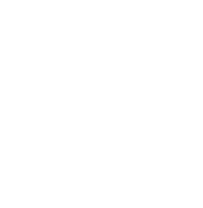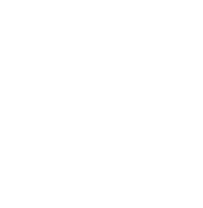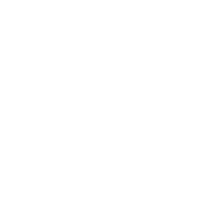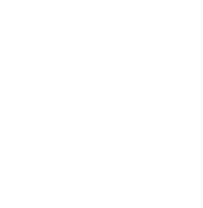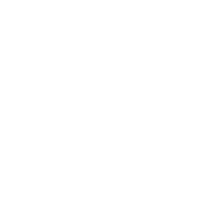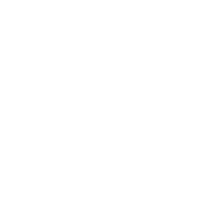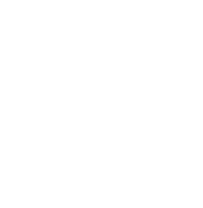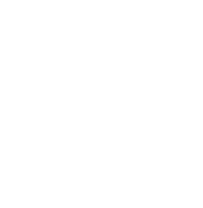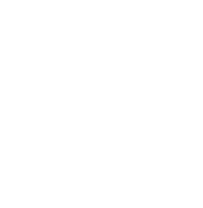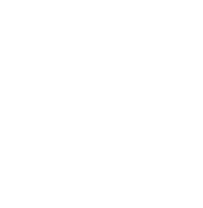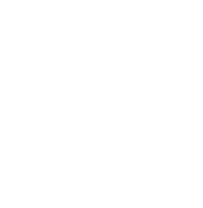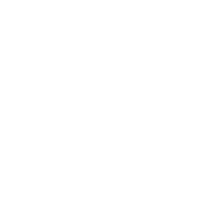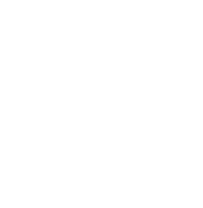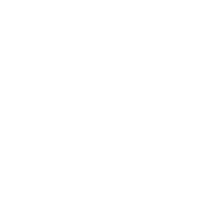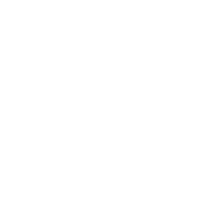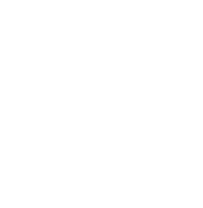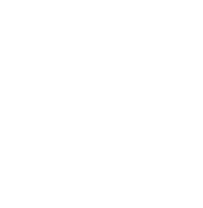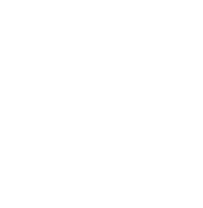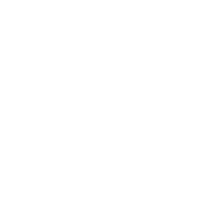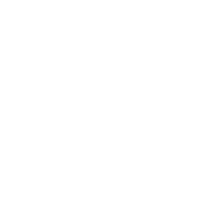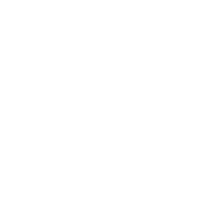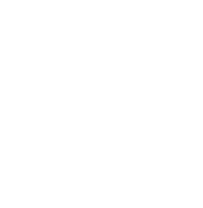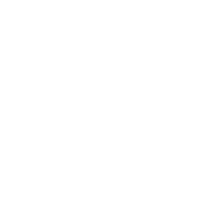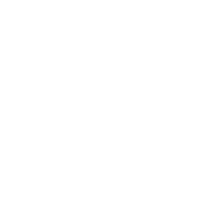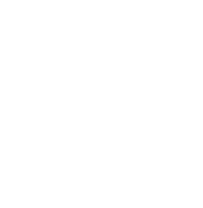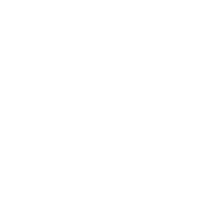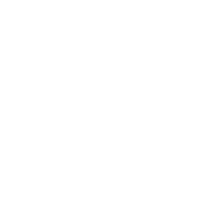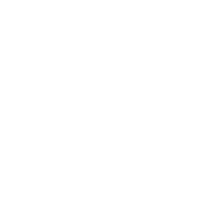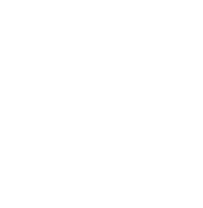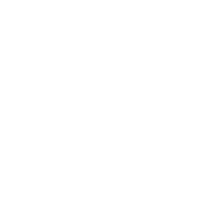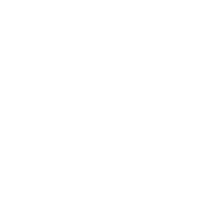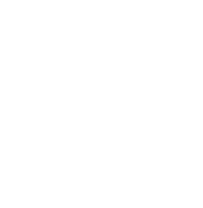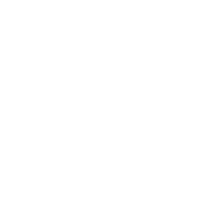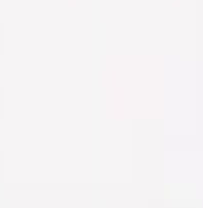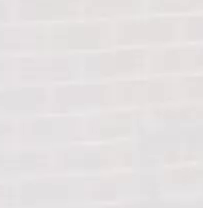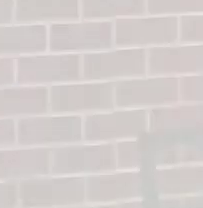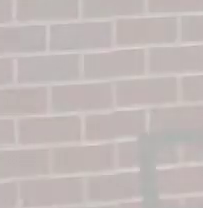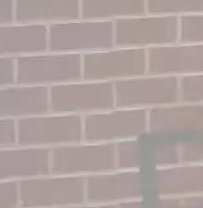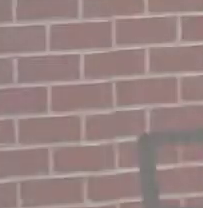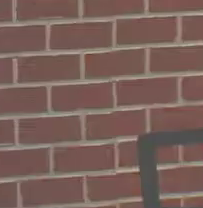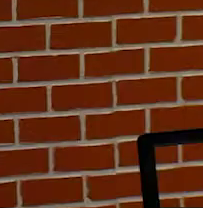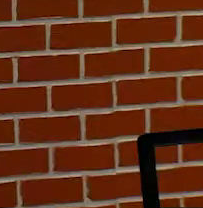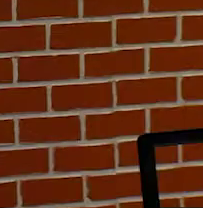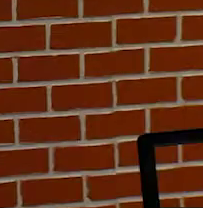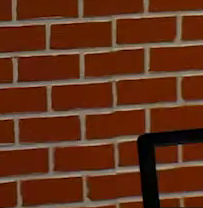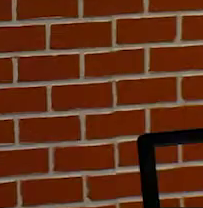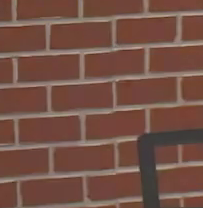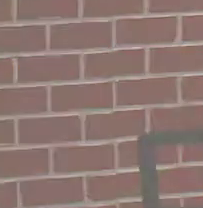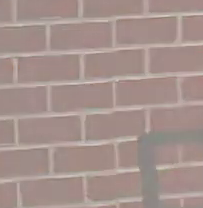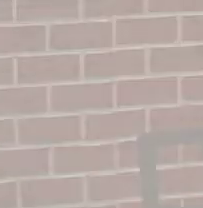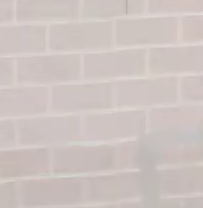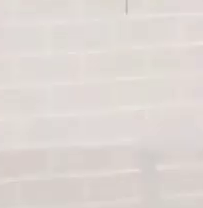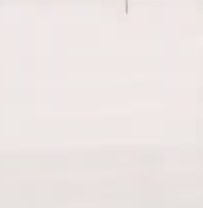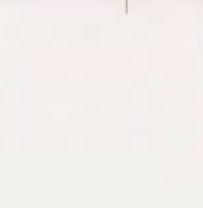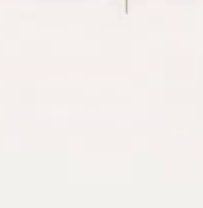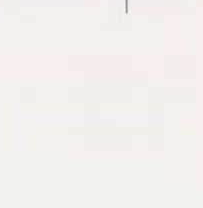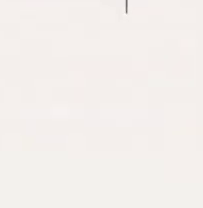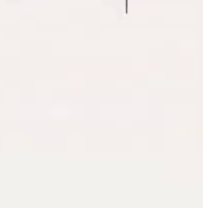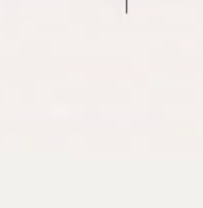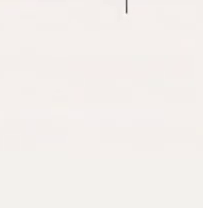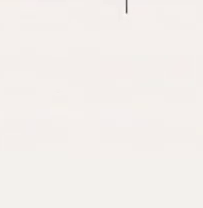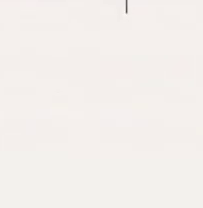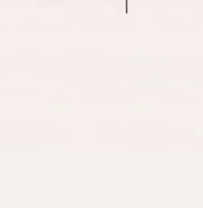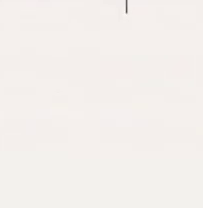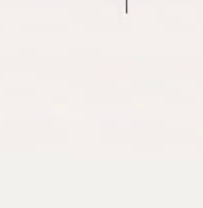La siguiente sube tres. Y la siguiente baja dos. Pues si nos aprendemos las distancias